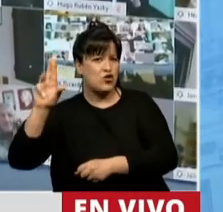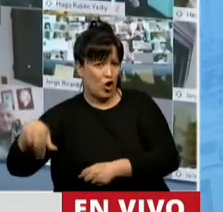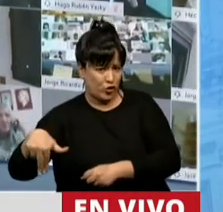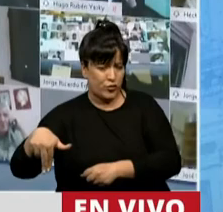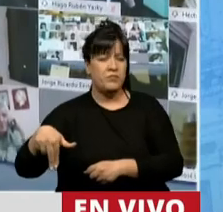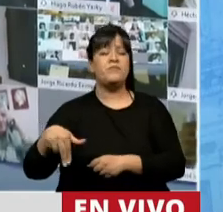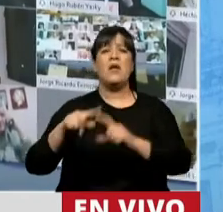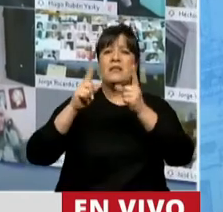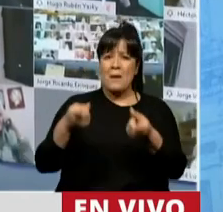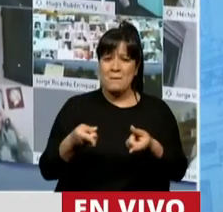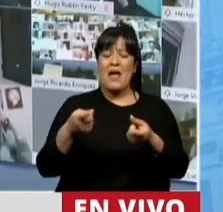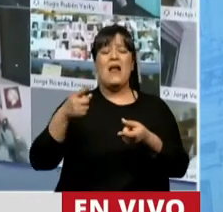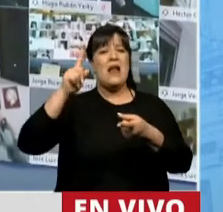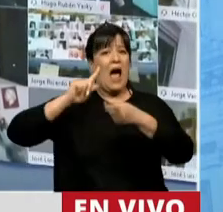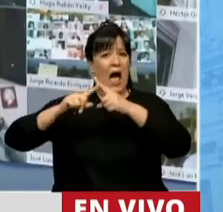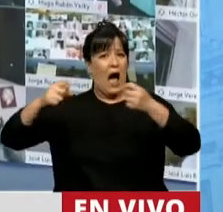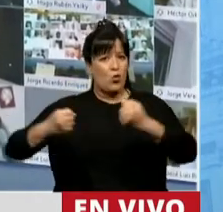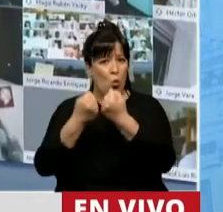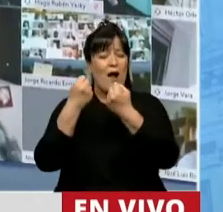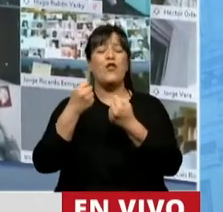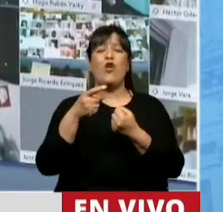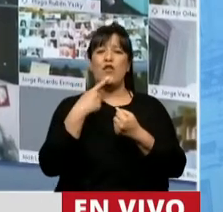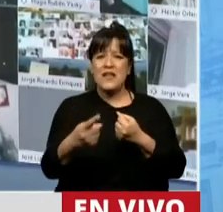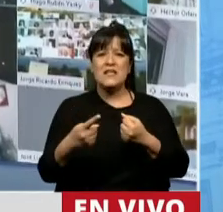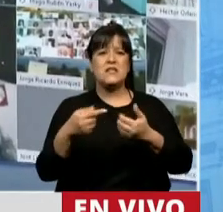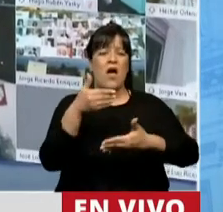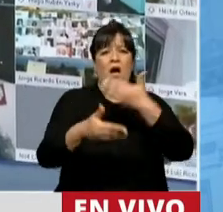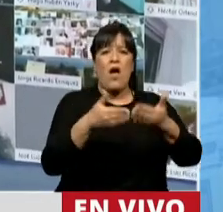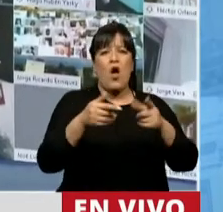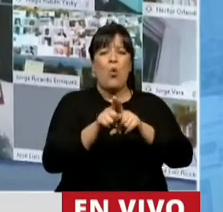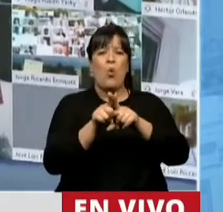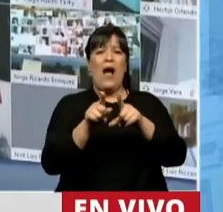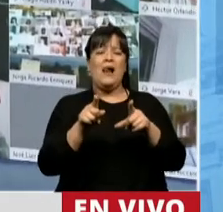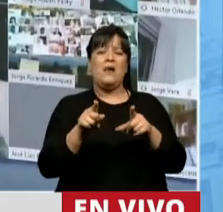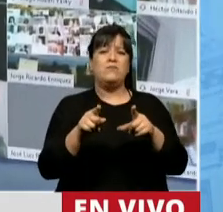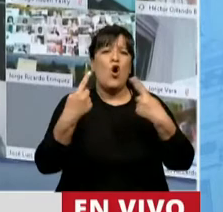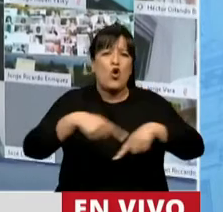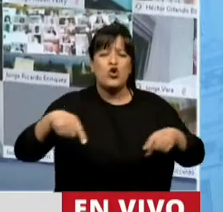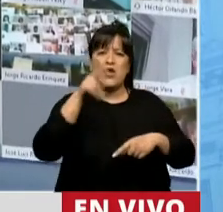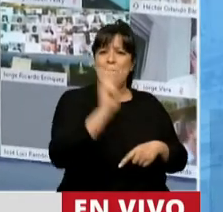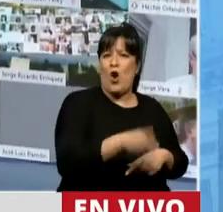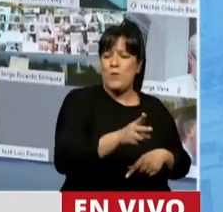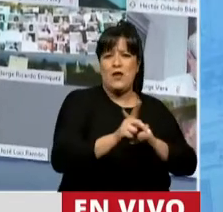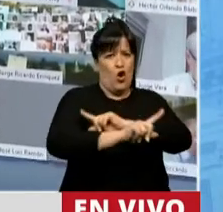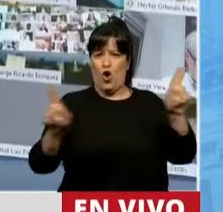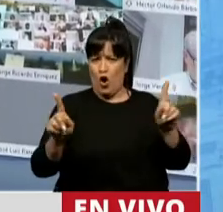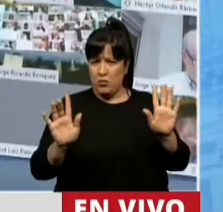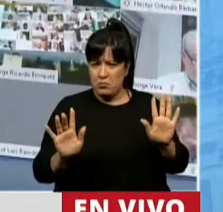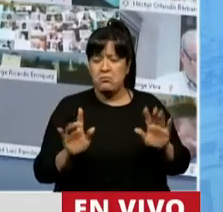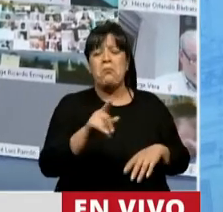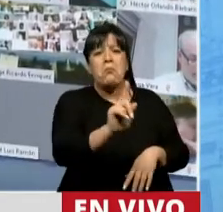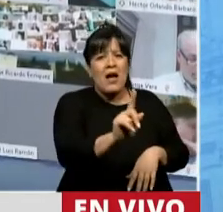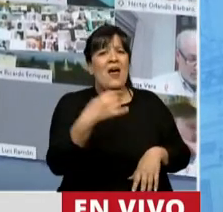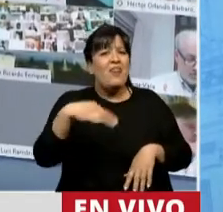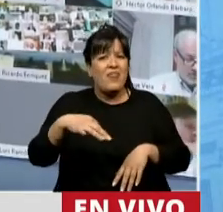Habla también de que deben ser procedimientos que no tengan costos prohibitivos, que tiene que haber, señor presidente,